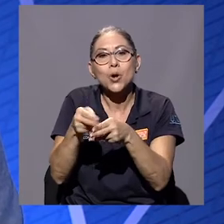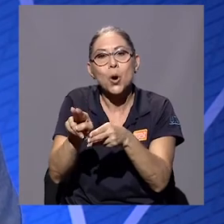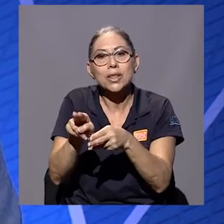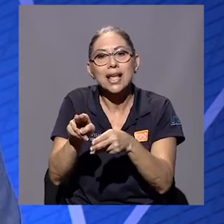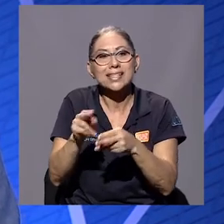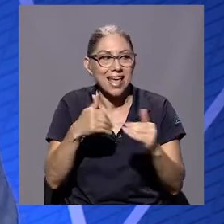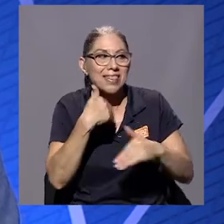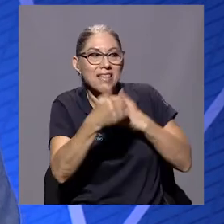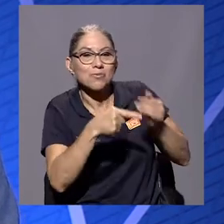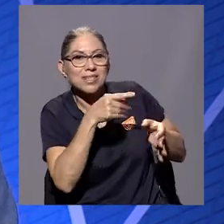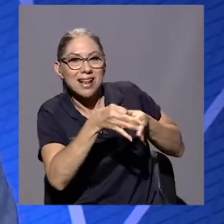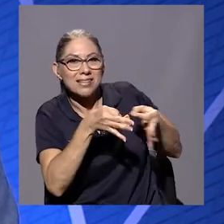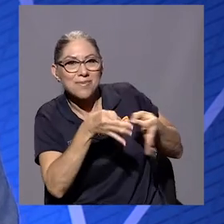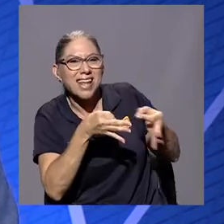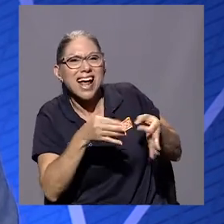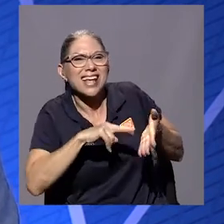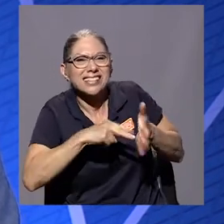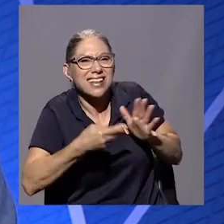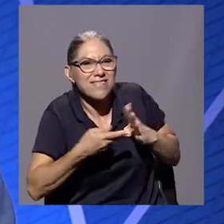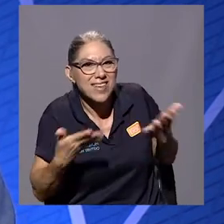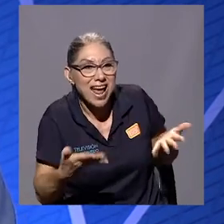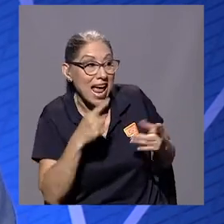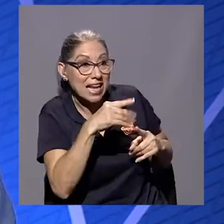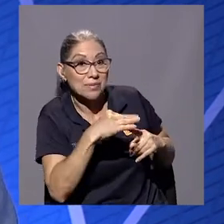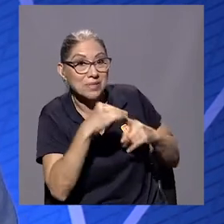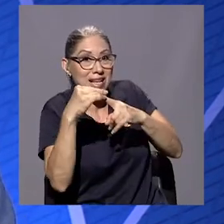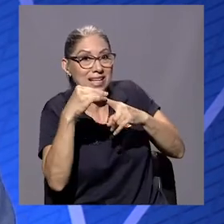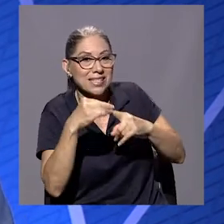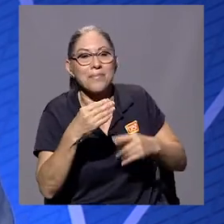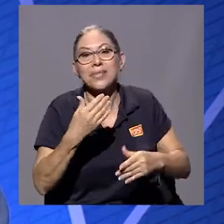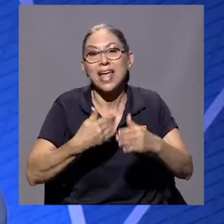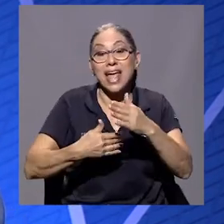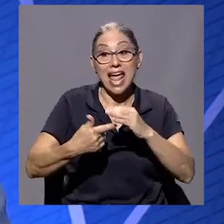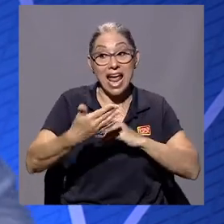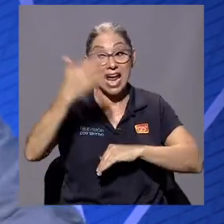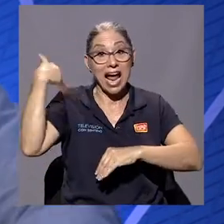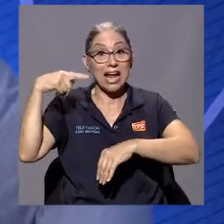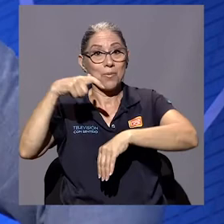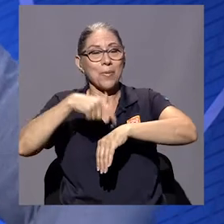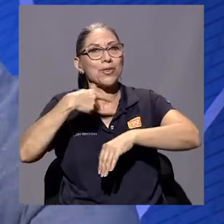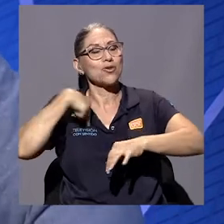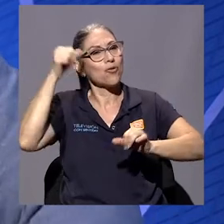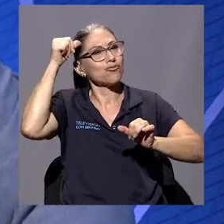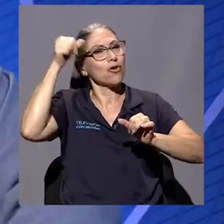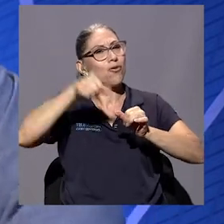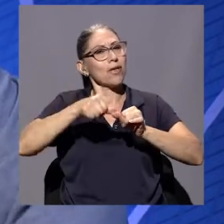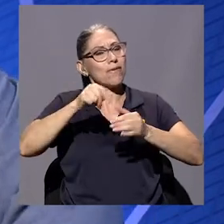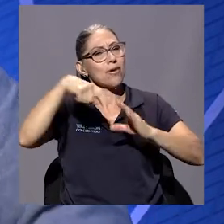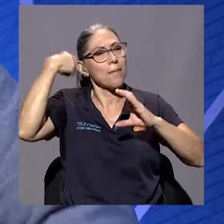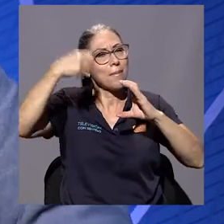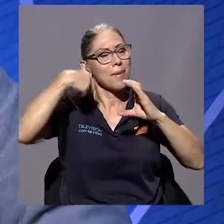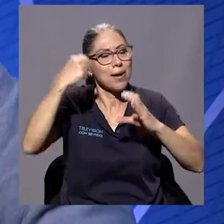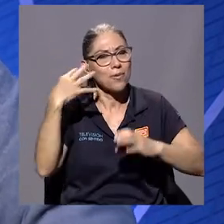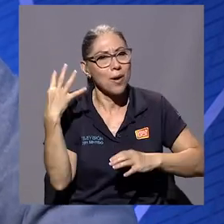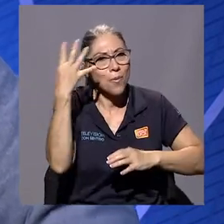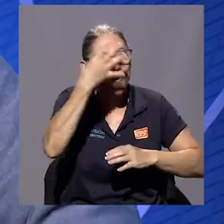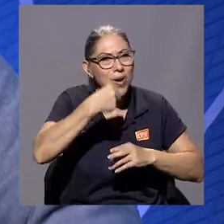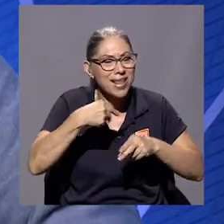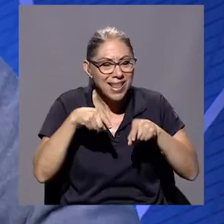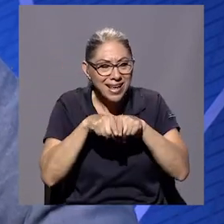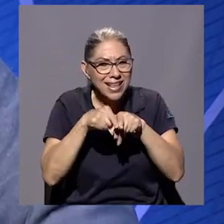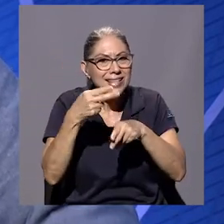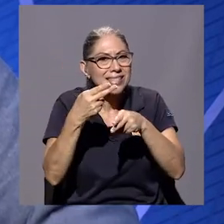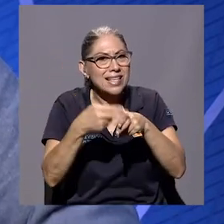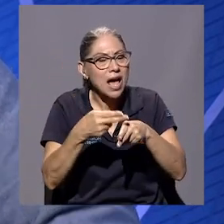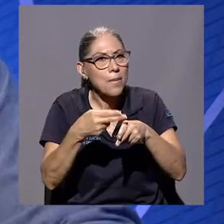es un especialista de ese deporte. Yo lo que podía en aquel momento era recordar inmediatamente una película muy linda que vi, que